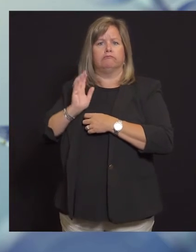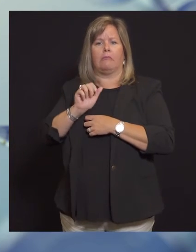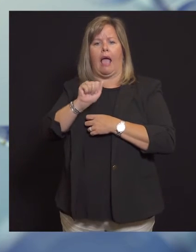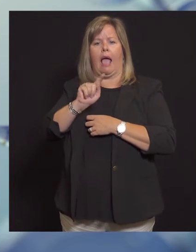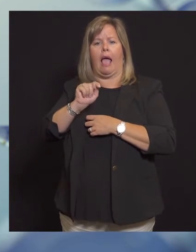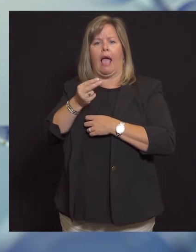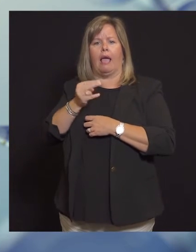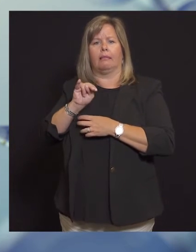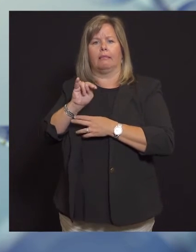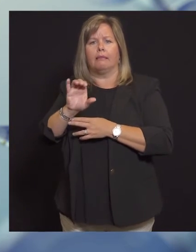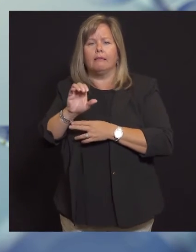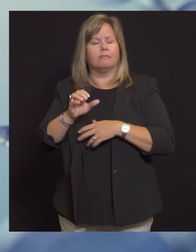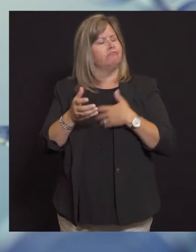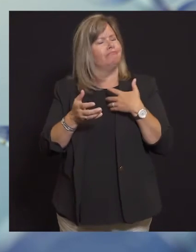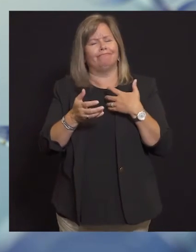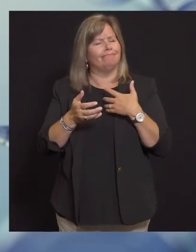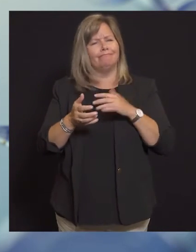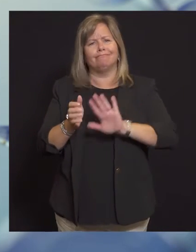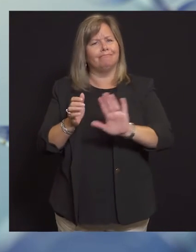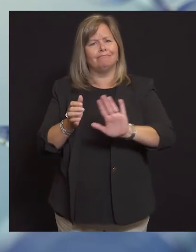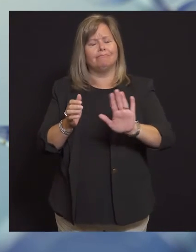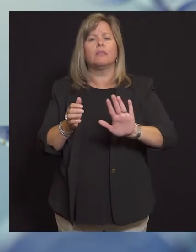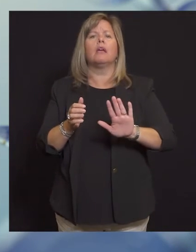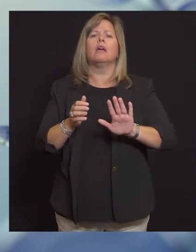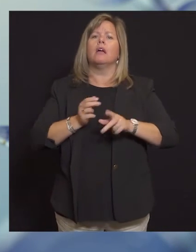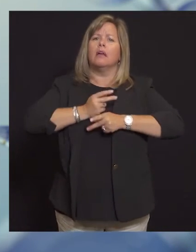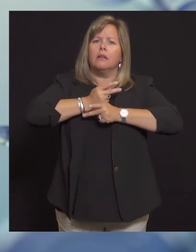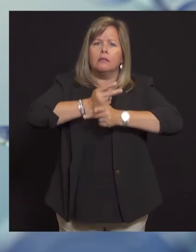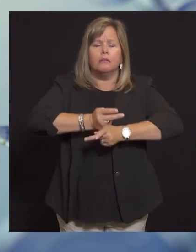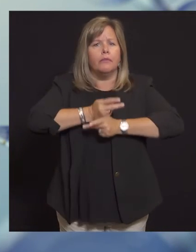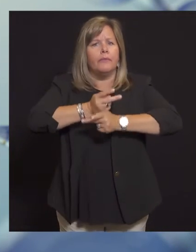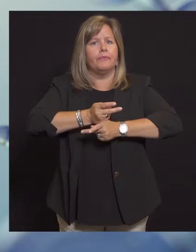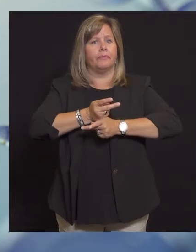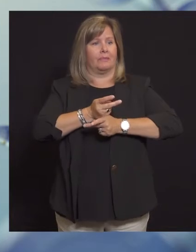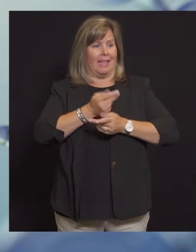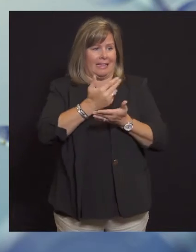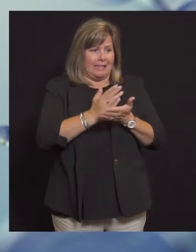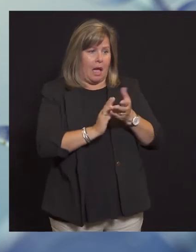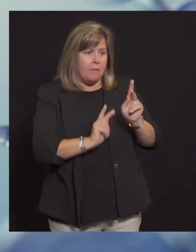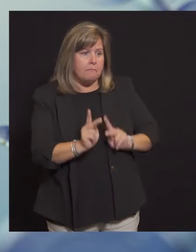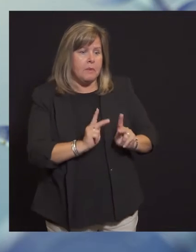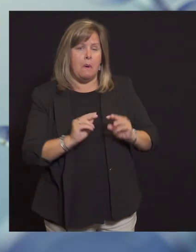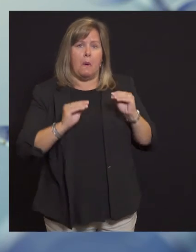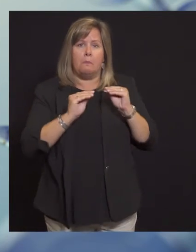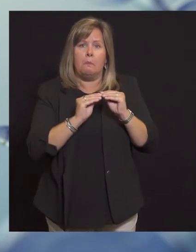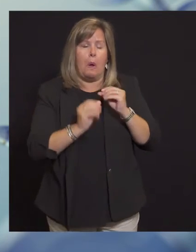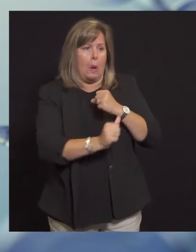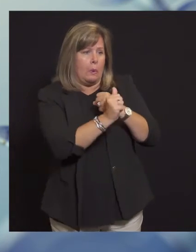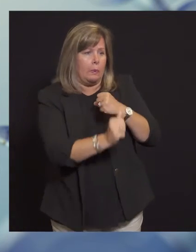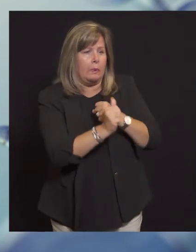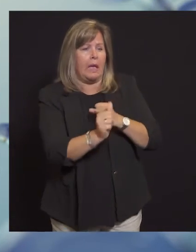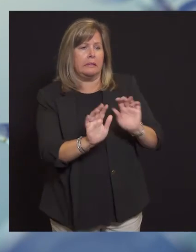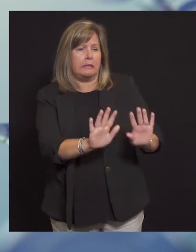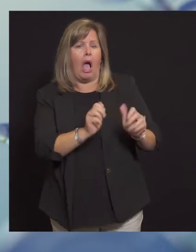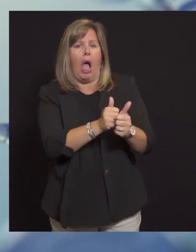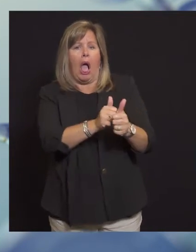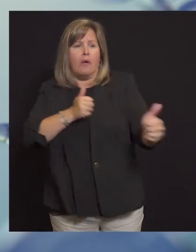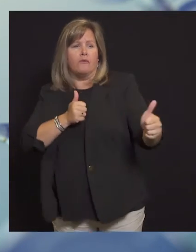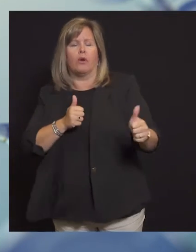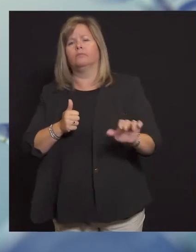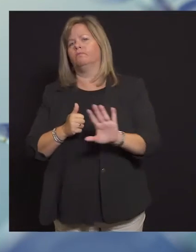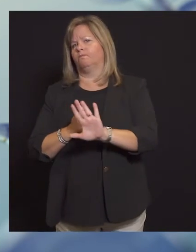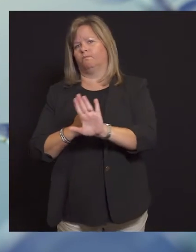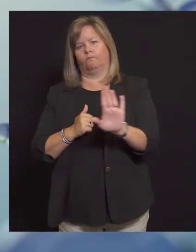graves. Es igual de probable que recoja este virus de la persona promedio de nuevo en la calle,